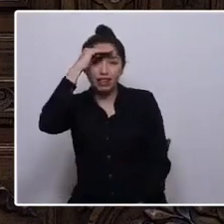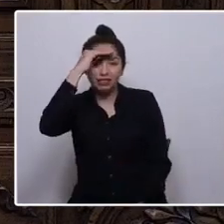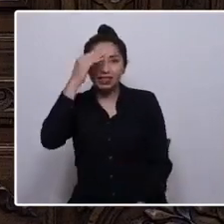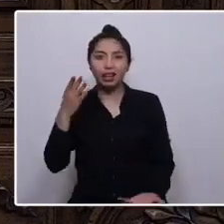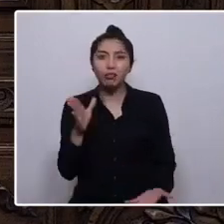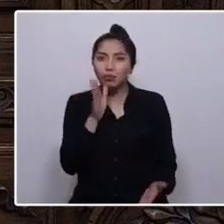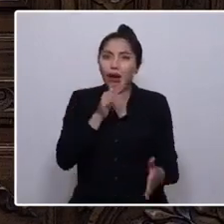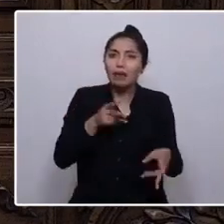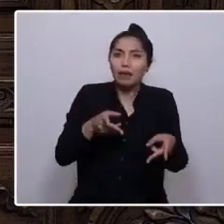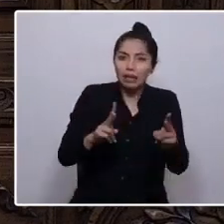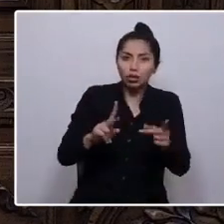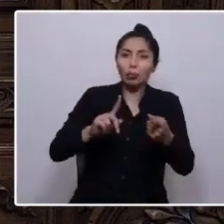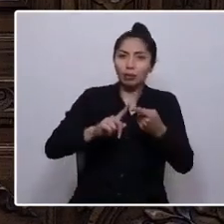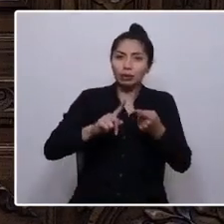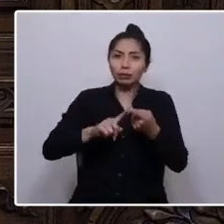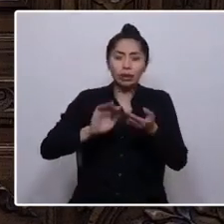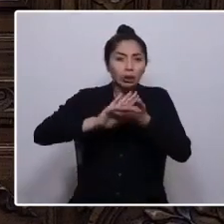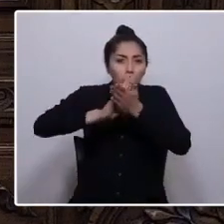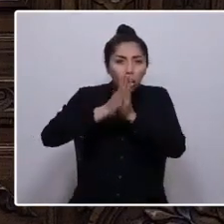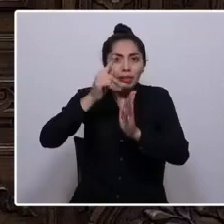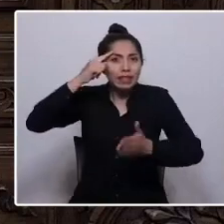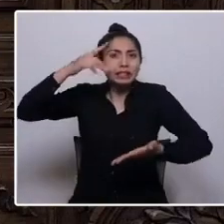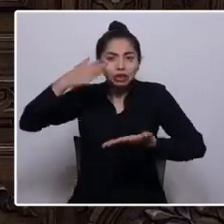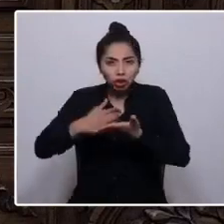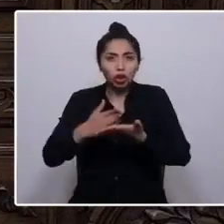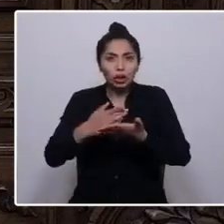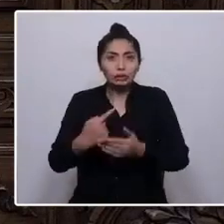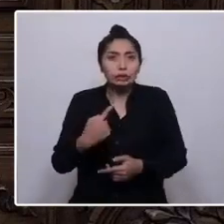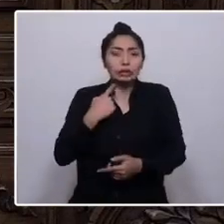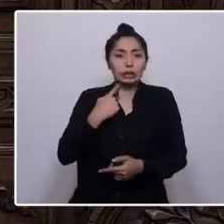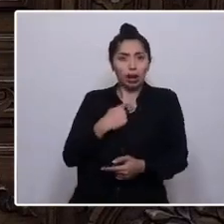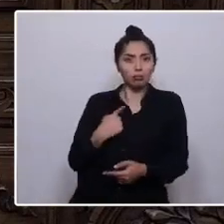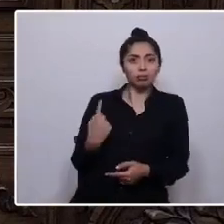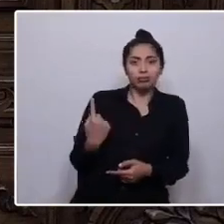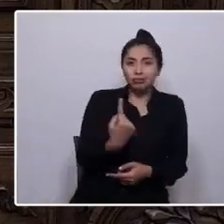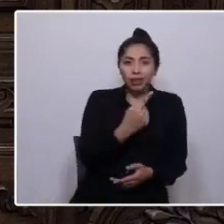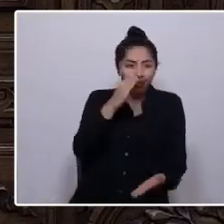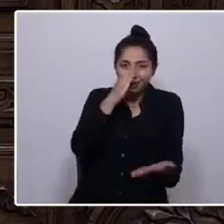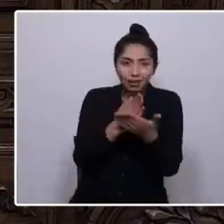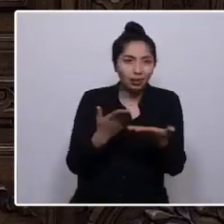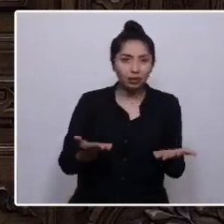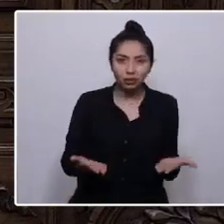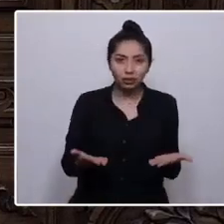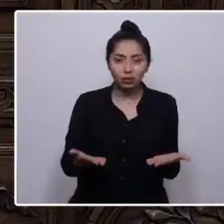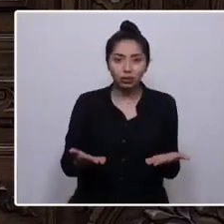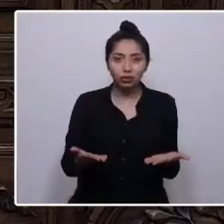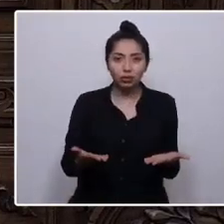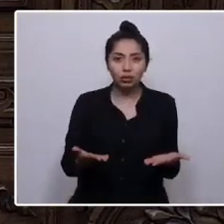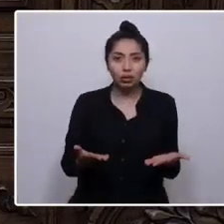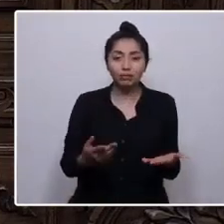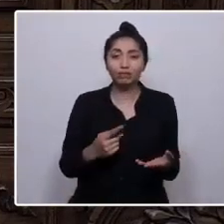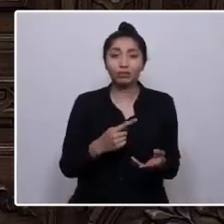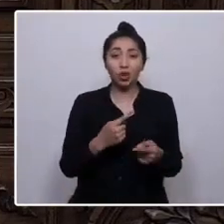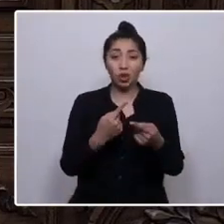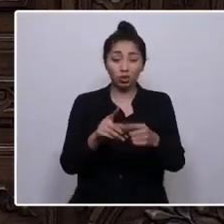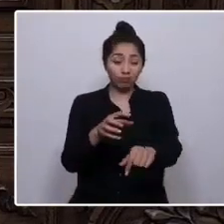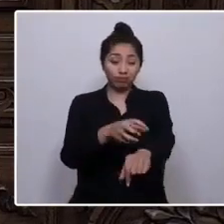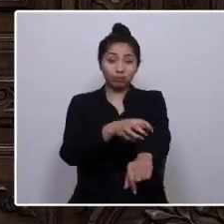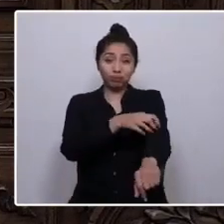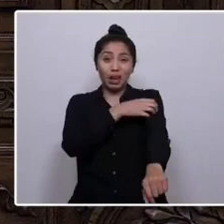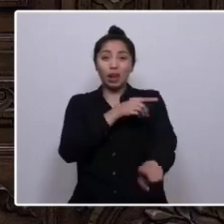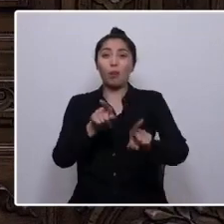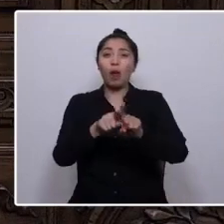participar de las decisiones que nos afectan exclusivamente y directamente, condenándonos a ser, muchas veces, zonas de